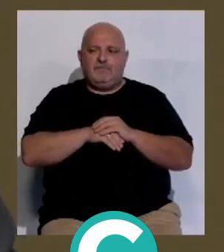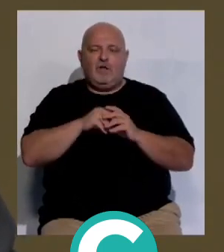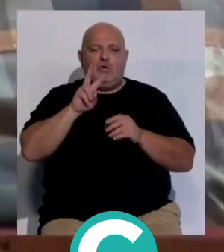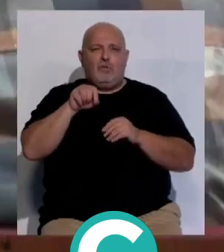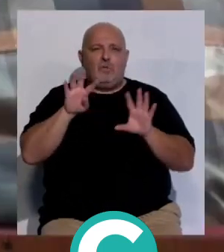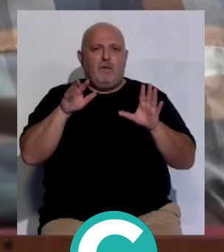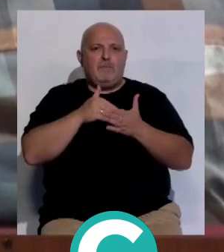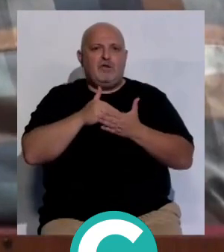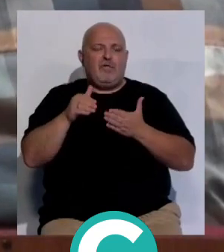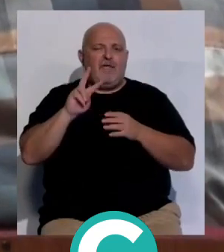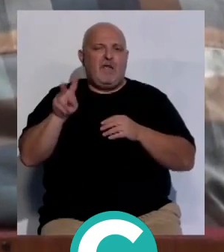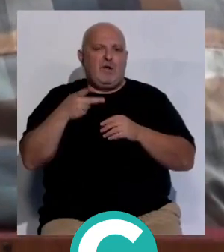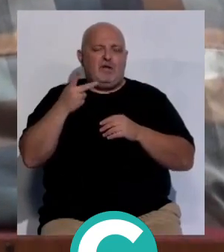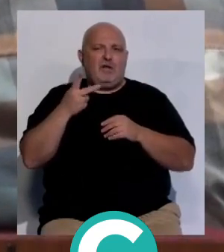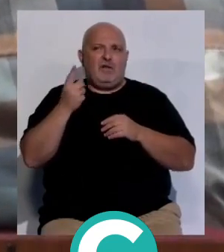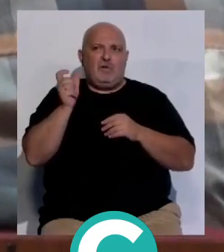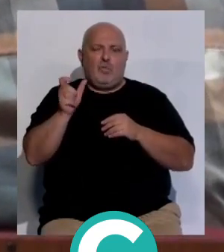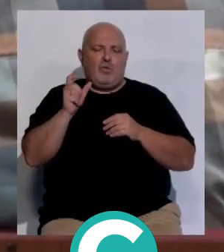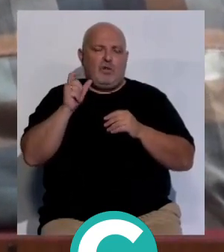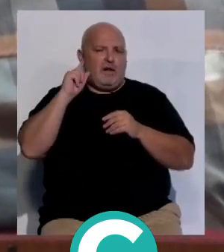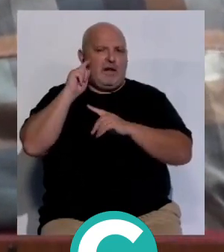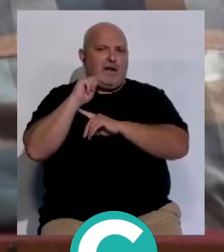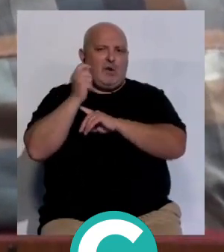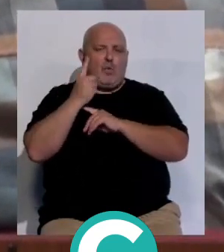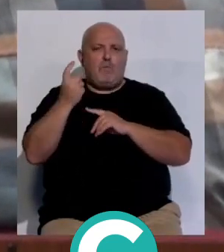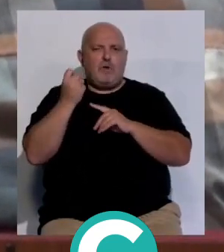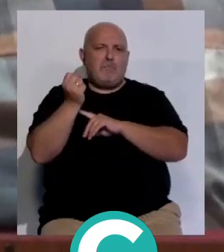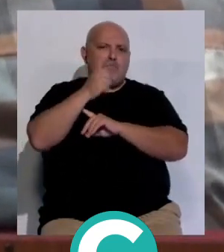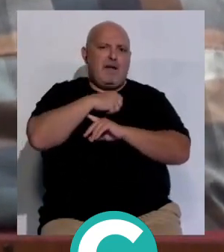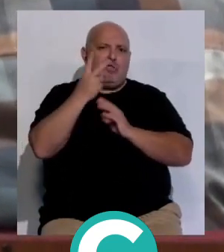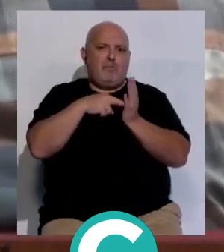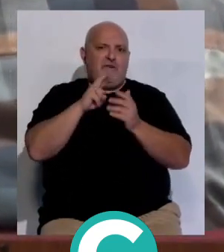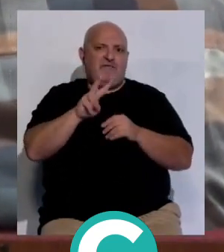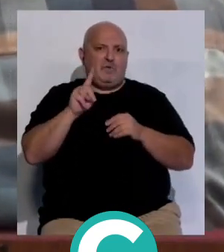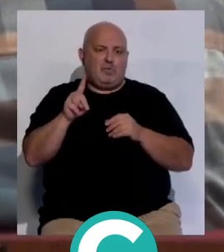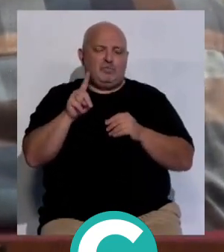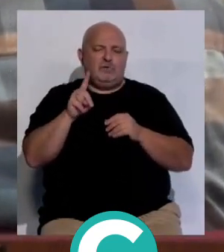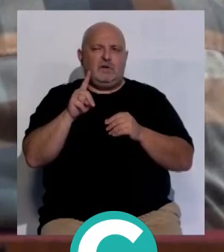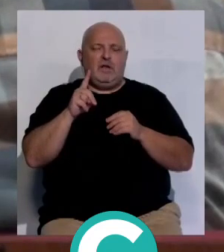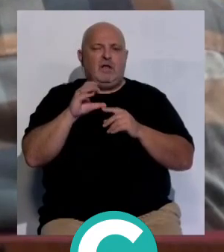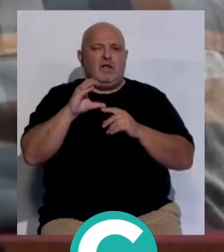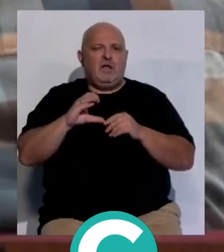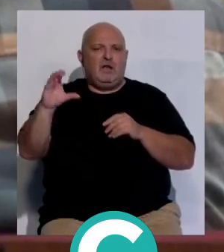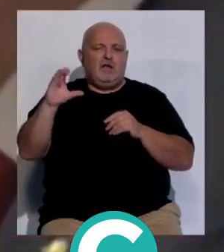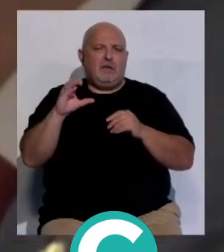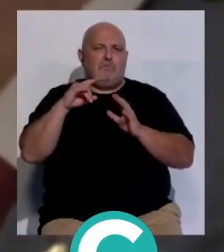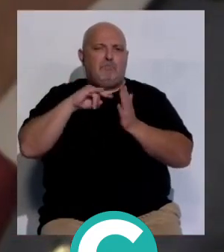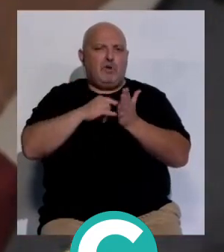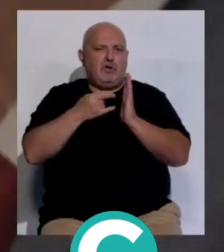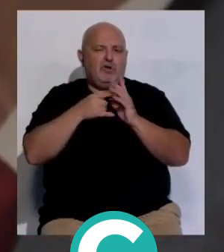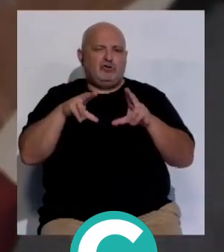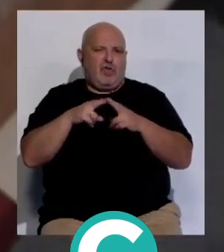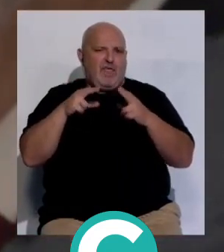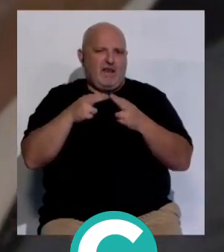,9 millones de euros cifra récord un millón más que en 2021 que Caritas ha invertido en diferentes proyectos